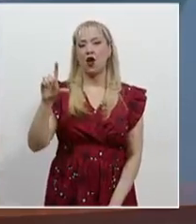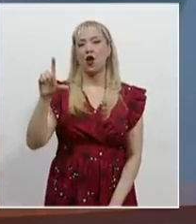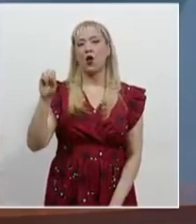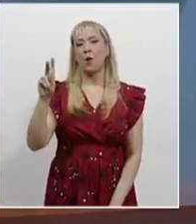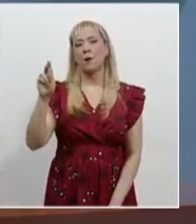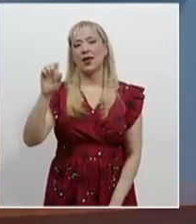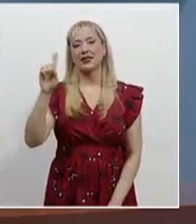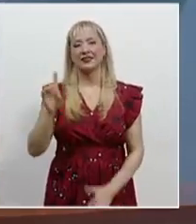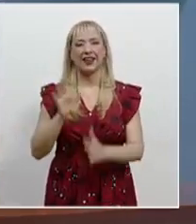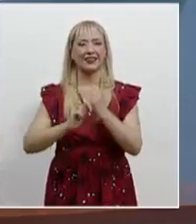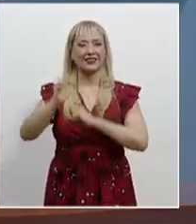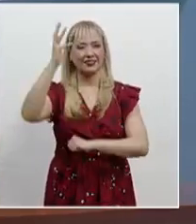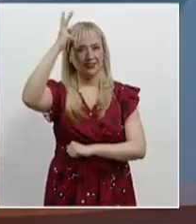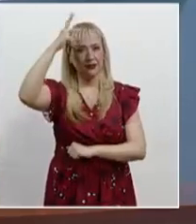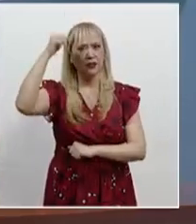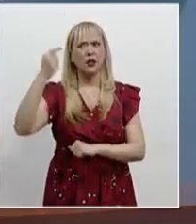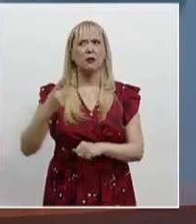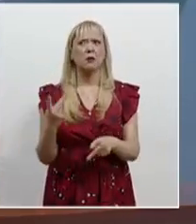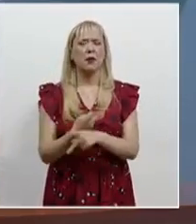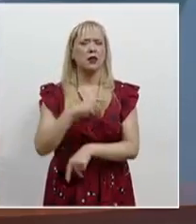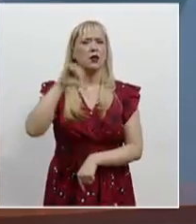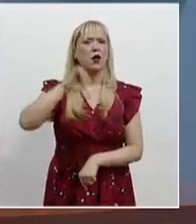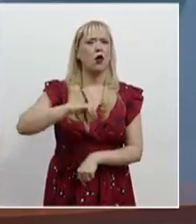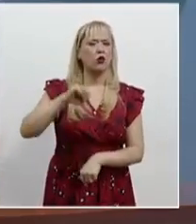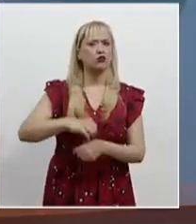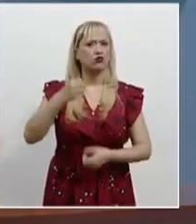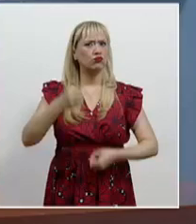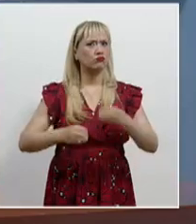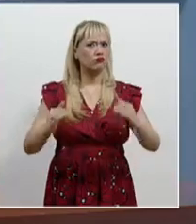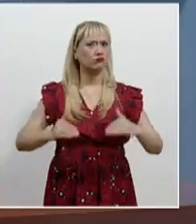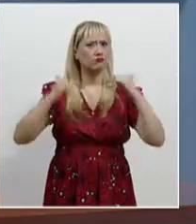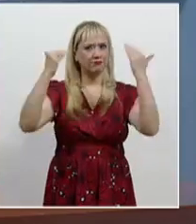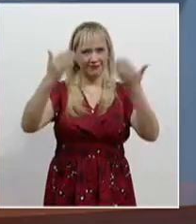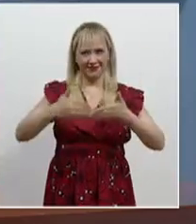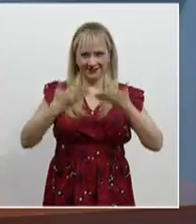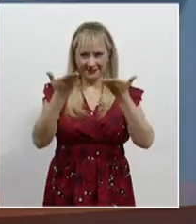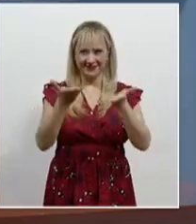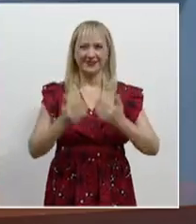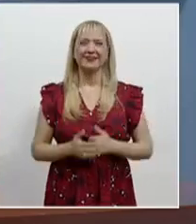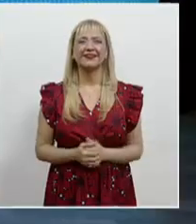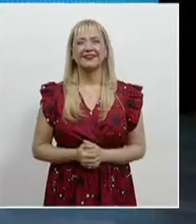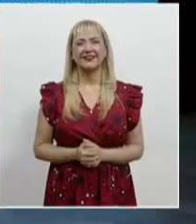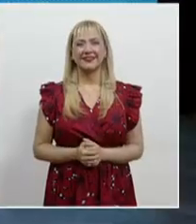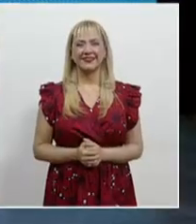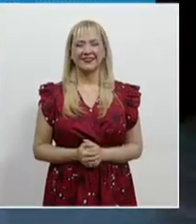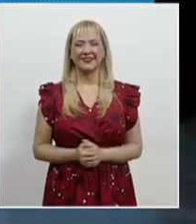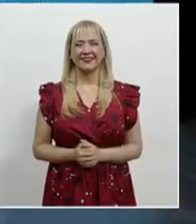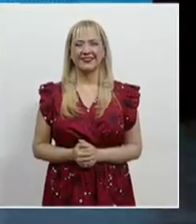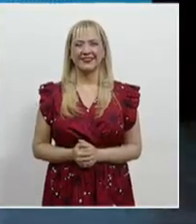más reciente que se tiene de la sesión del Tribunal Constitucional. Adelante, Mario. Muy buenas tardes.